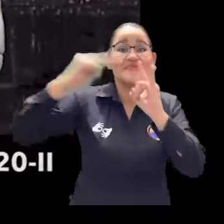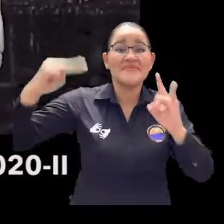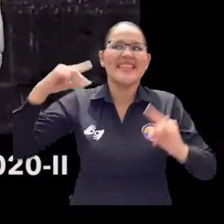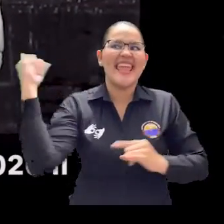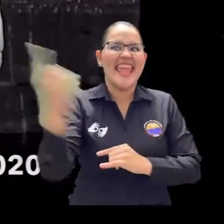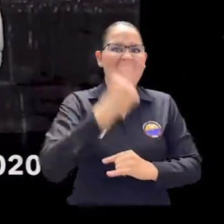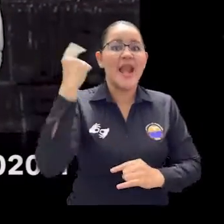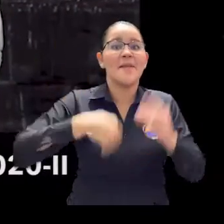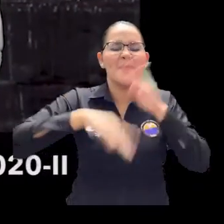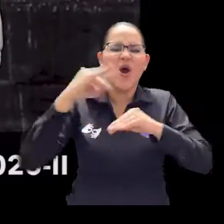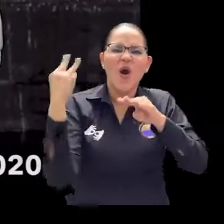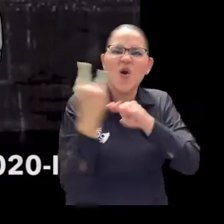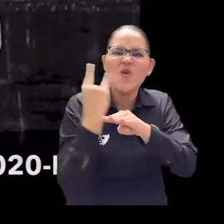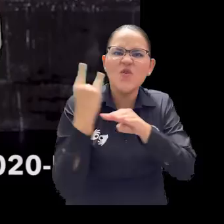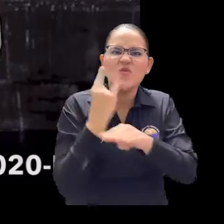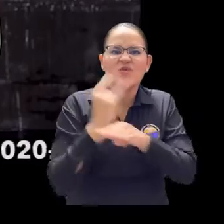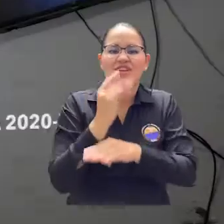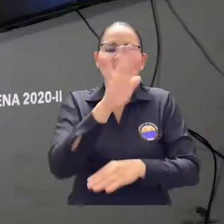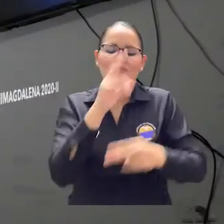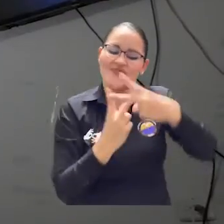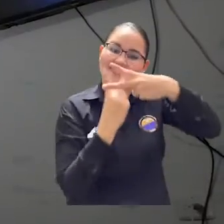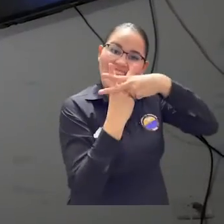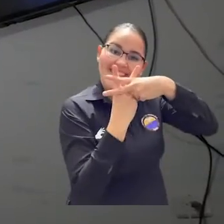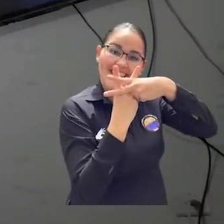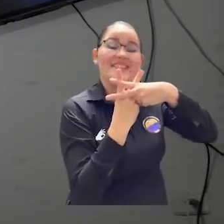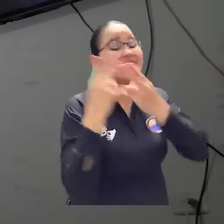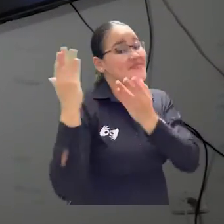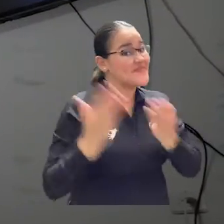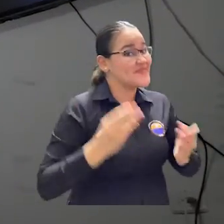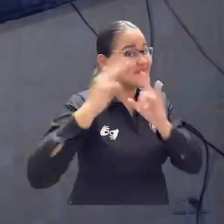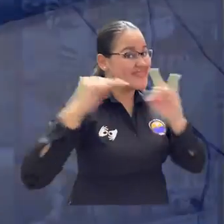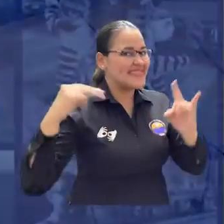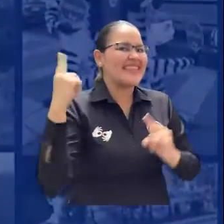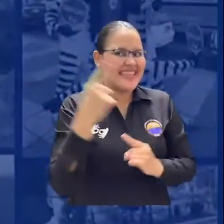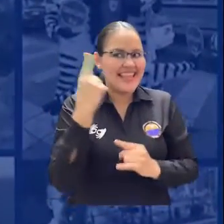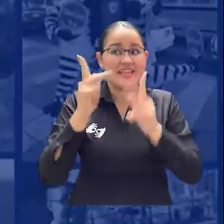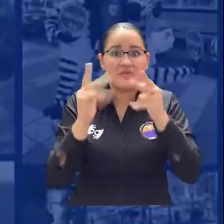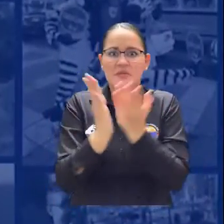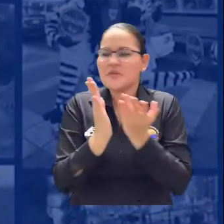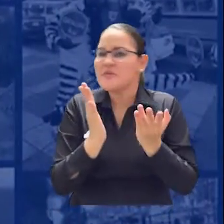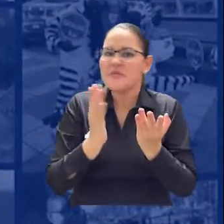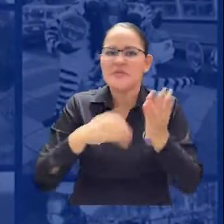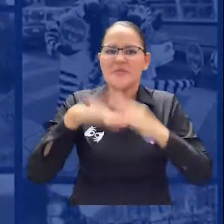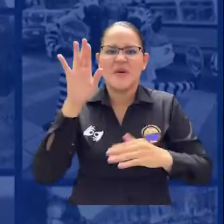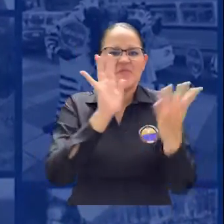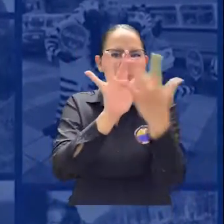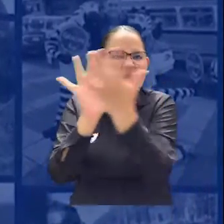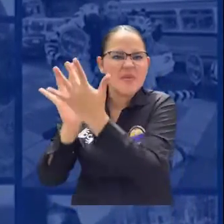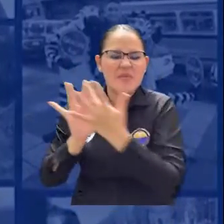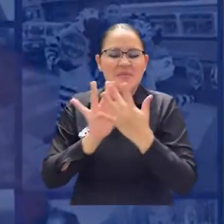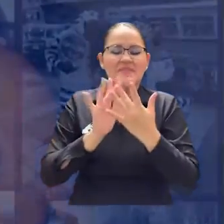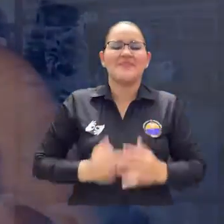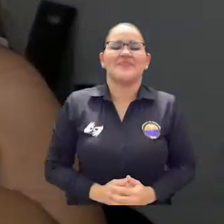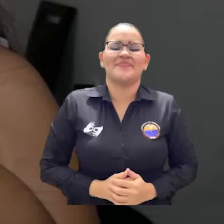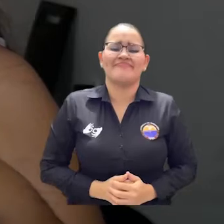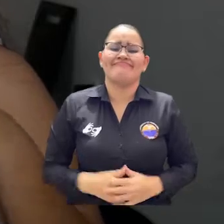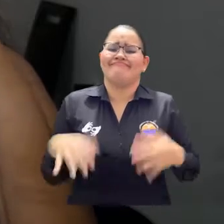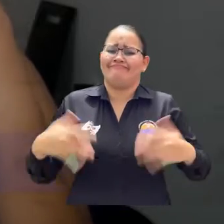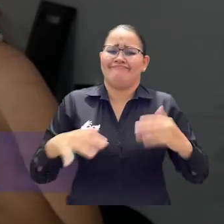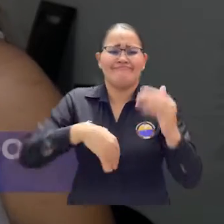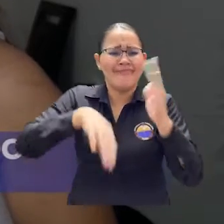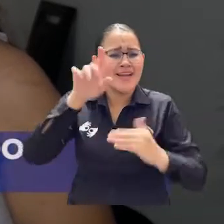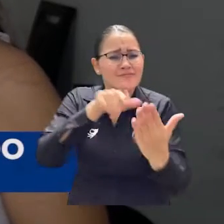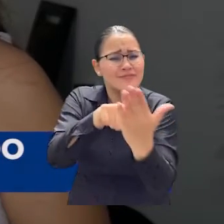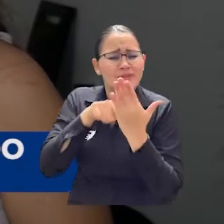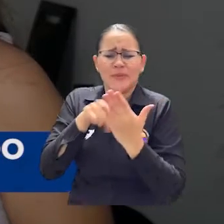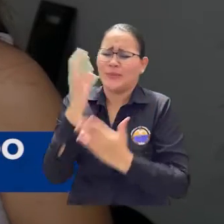Bienvenida a Unimagdalena fue el hashtag con el que los estudiantes unieron al evento de bienvenida del nuevo semestre. Una presentación